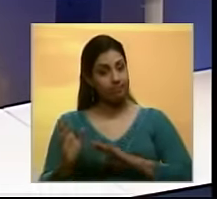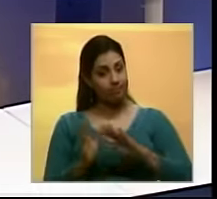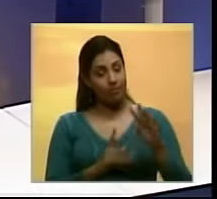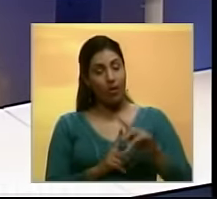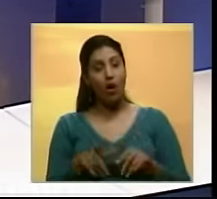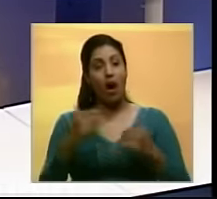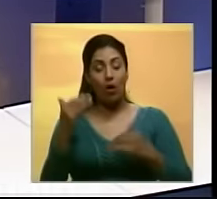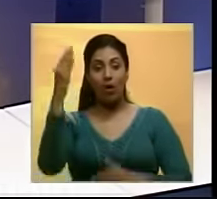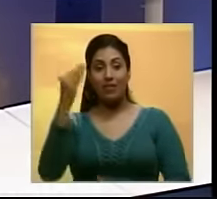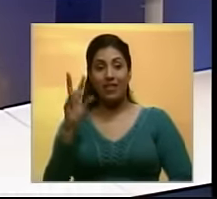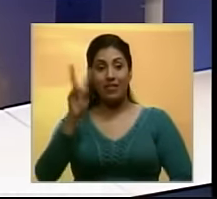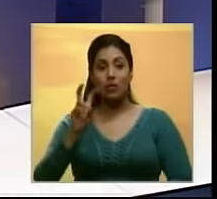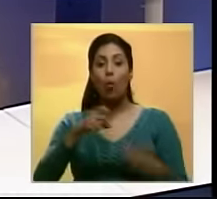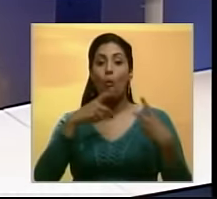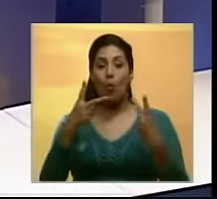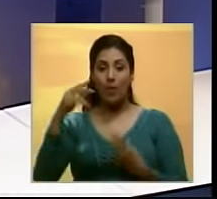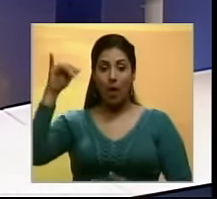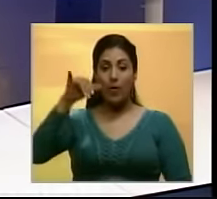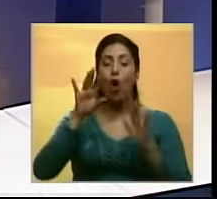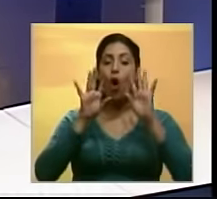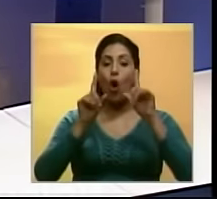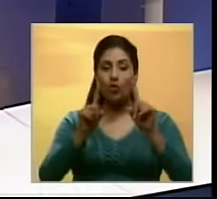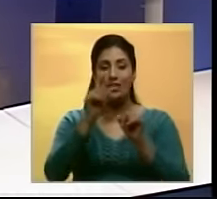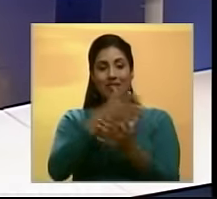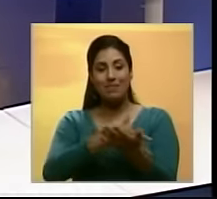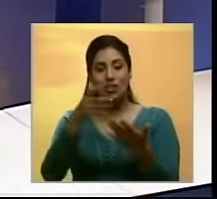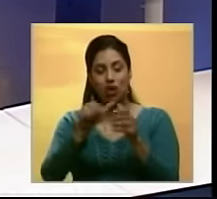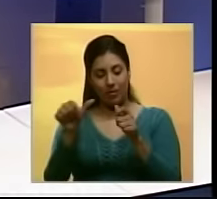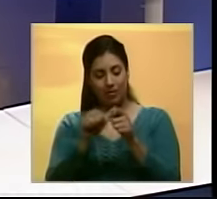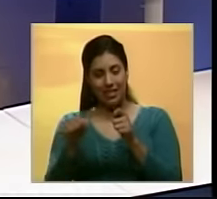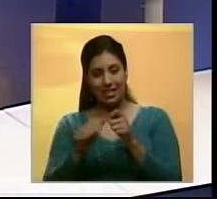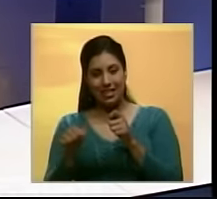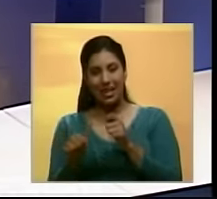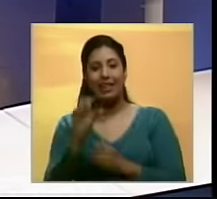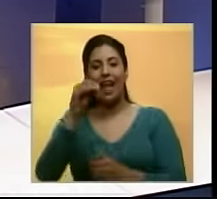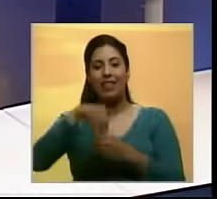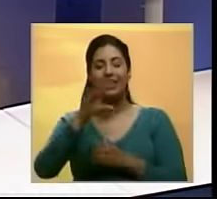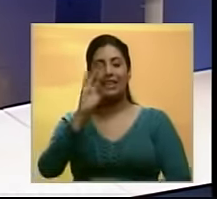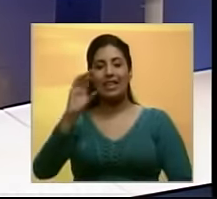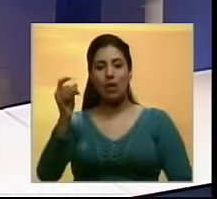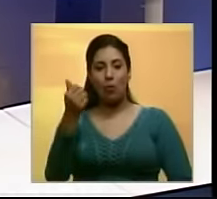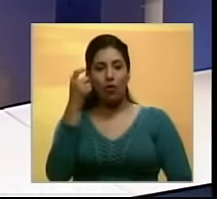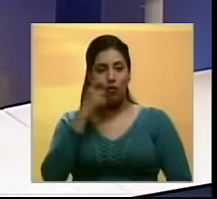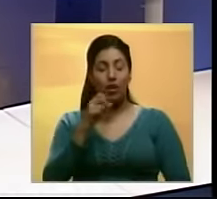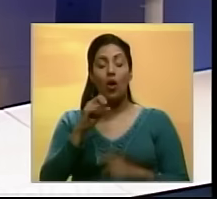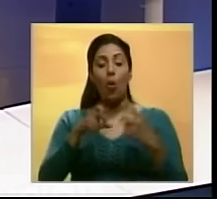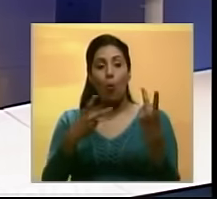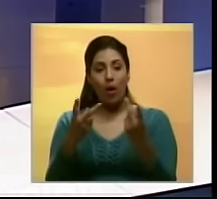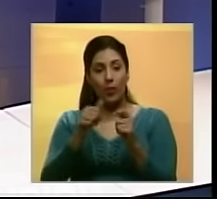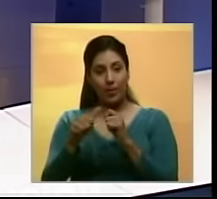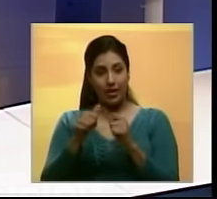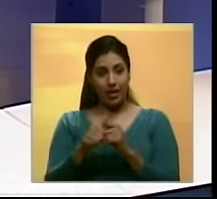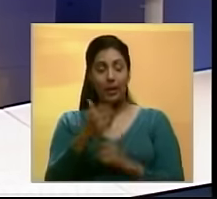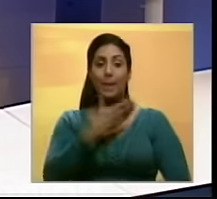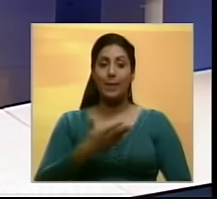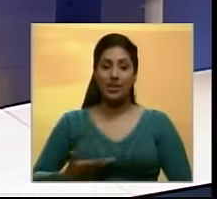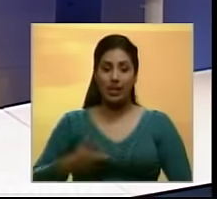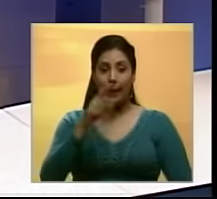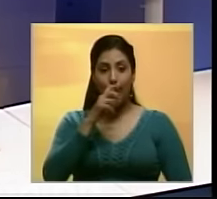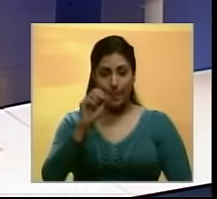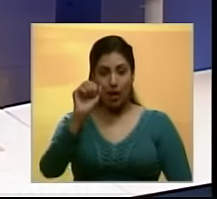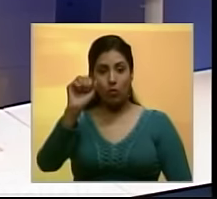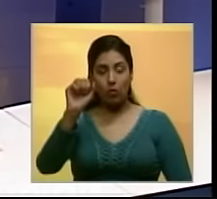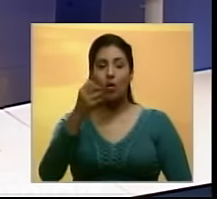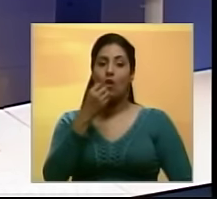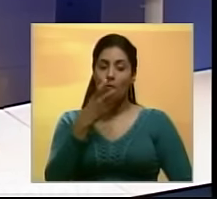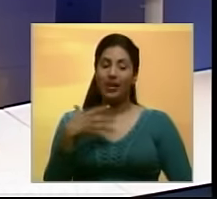Llegó a Venezuela un avión con 11 millones de piezas de billetes de 500 bolívares pertenecientes al nuevo cono monetario. El presidente de la República,